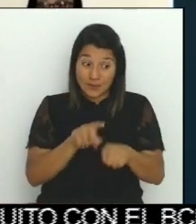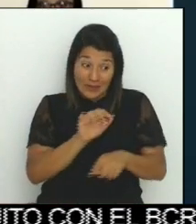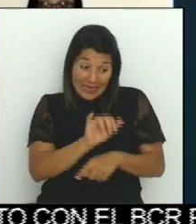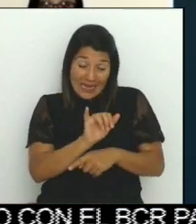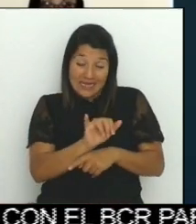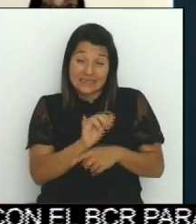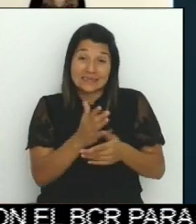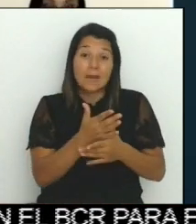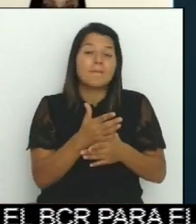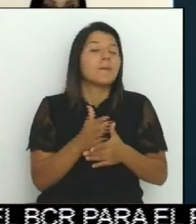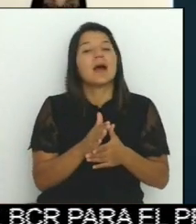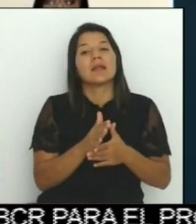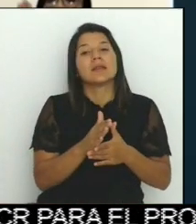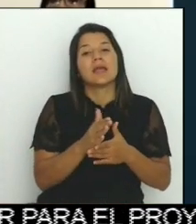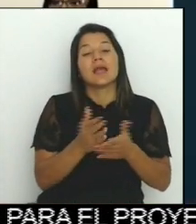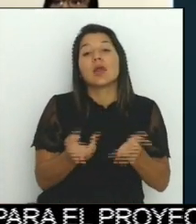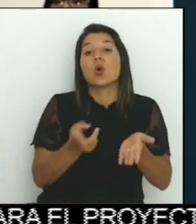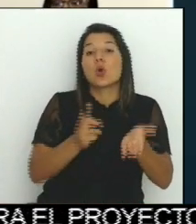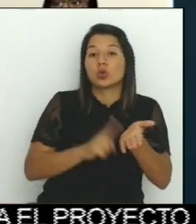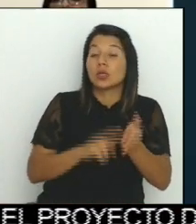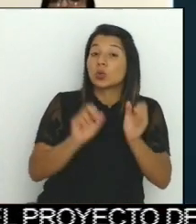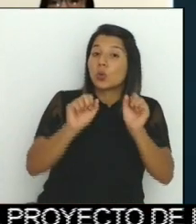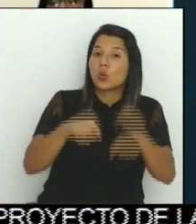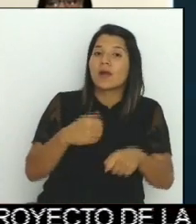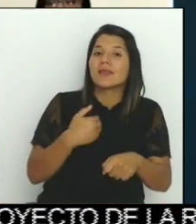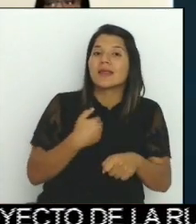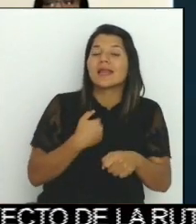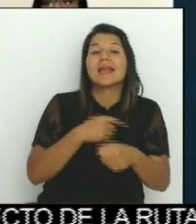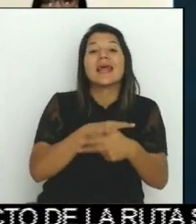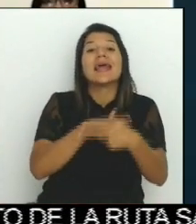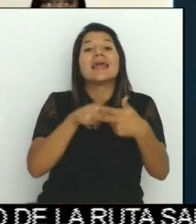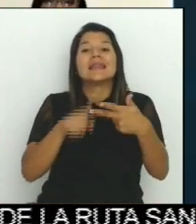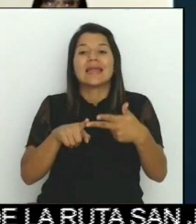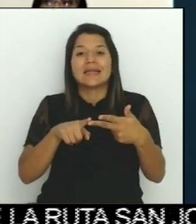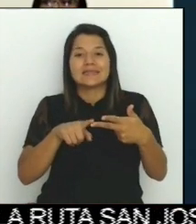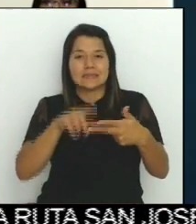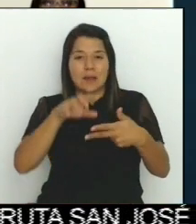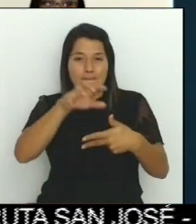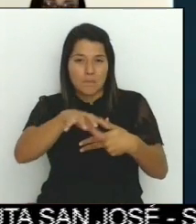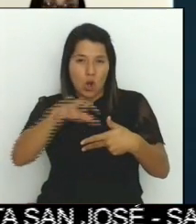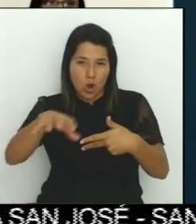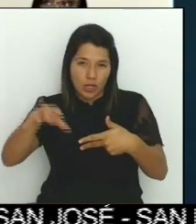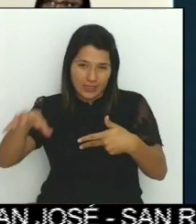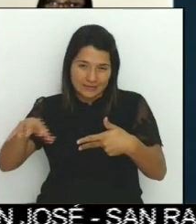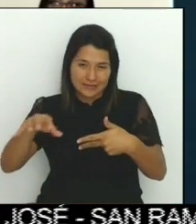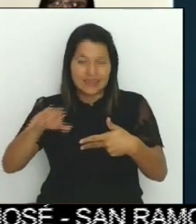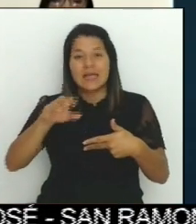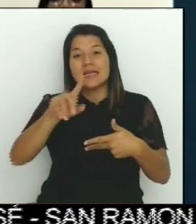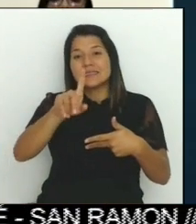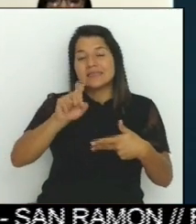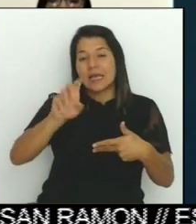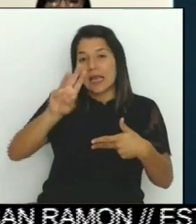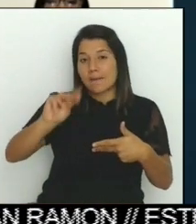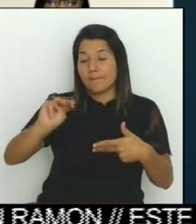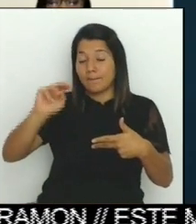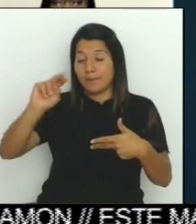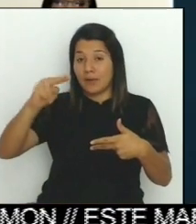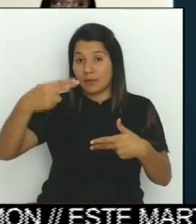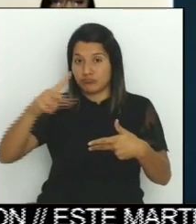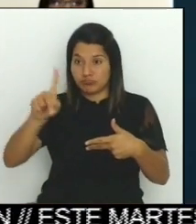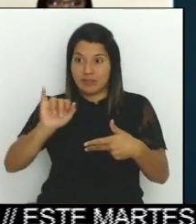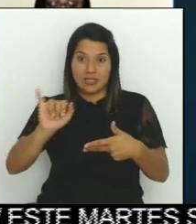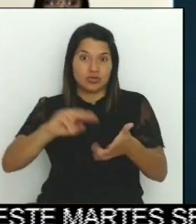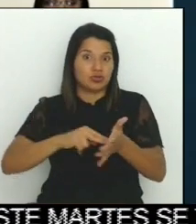poder contar ya con tres bloques de 100 MHz, lo cual es una gran cosa para todos los operadores internacionales que quieran